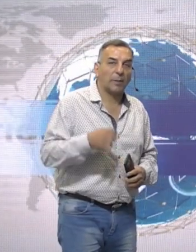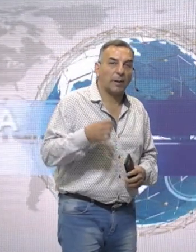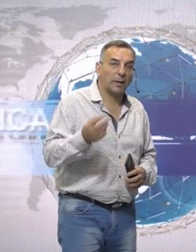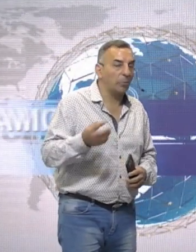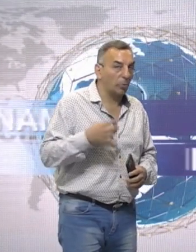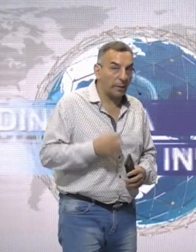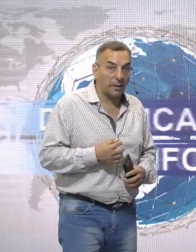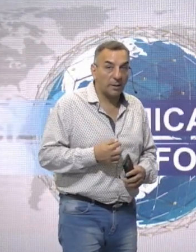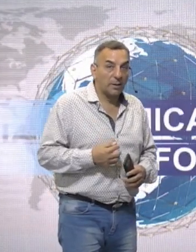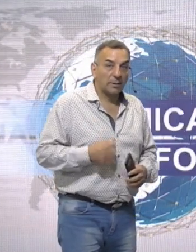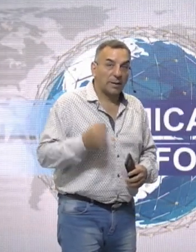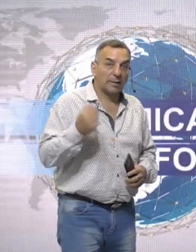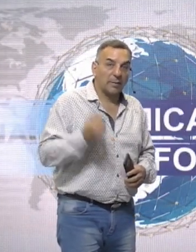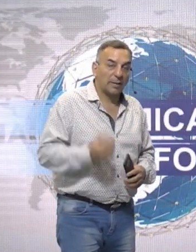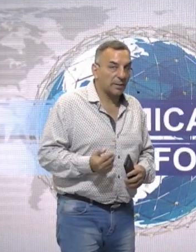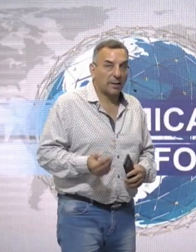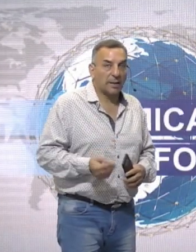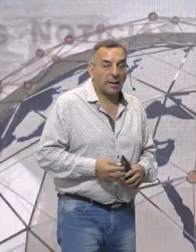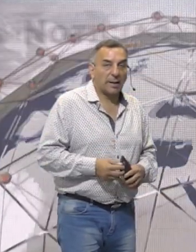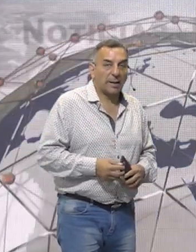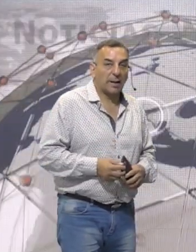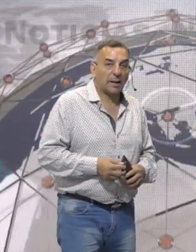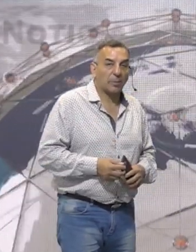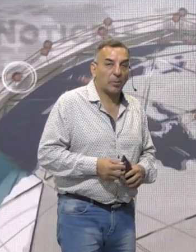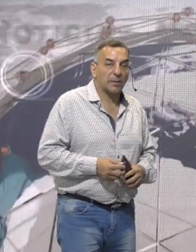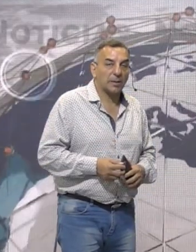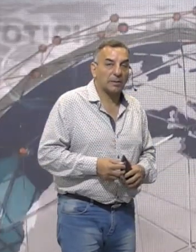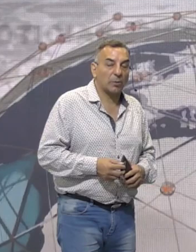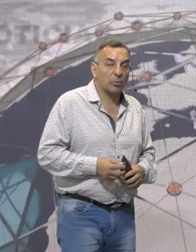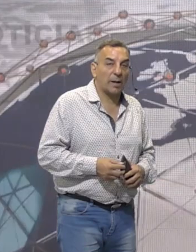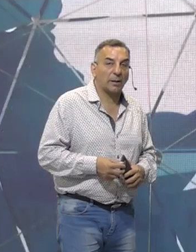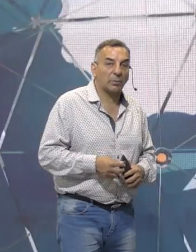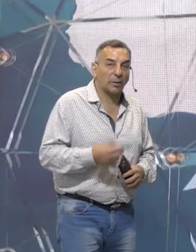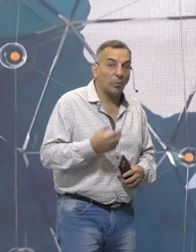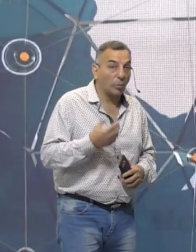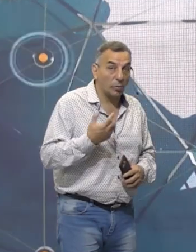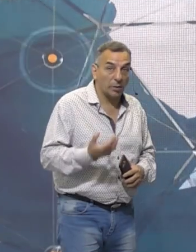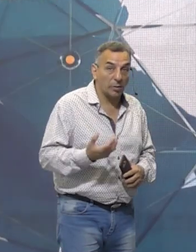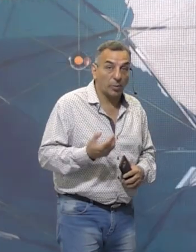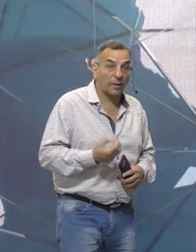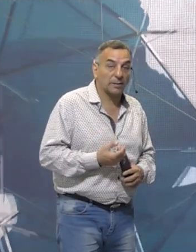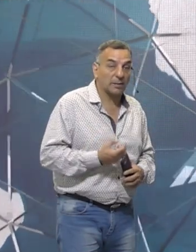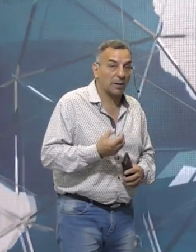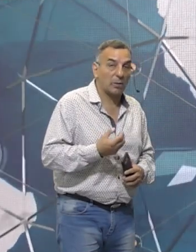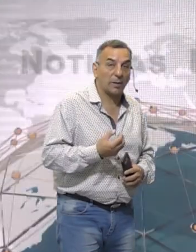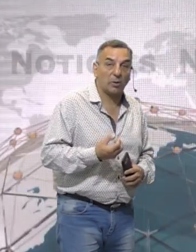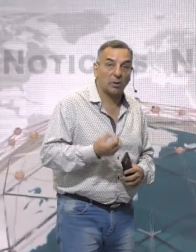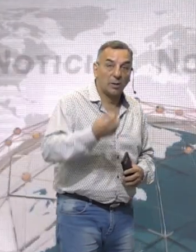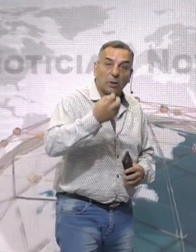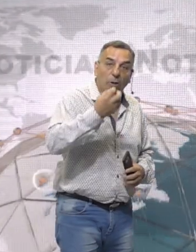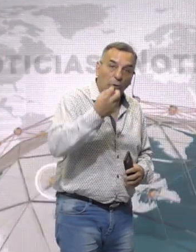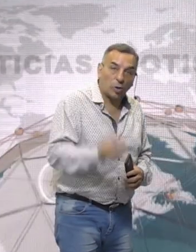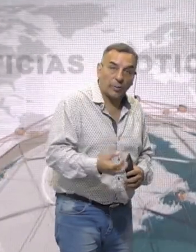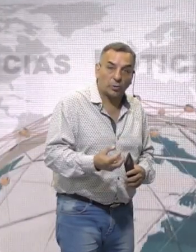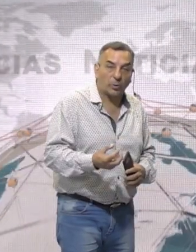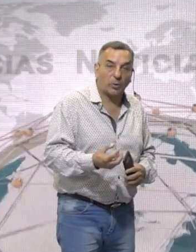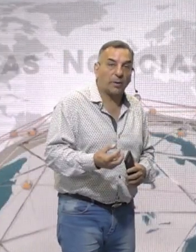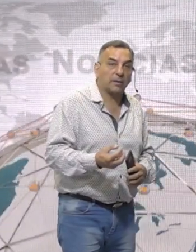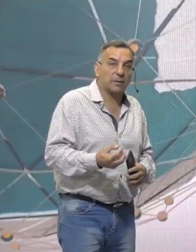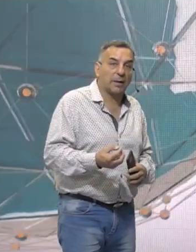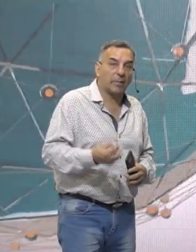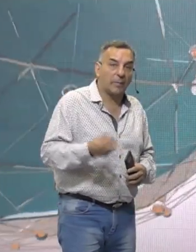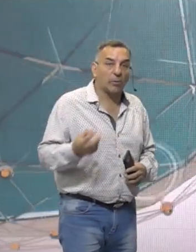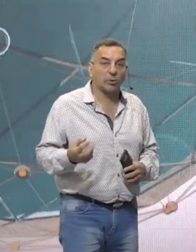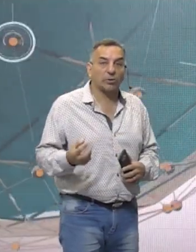particularmente para ir y volver, directamente llega a la provincia de San Juan. Esto es muy bueno porque el sanjuanino lo toma en su